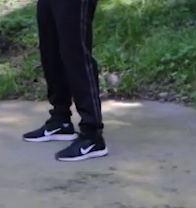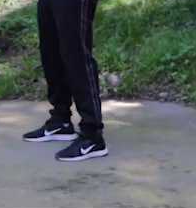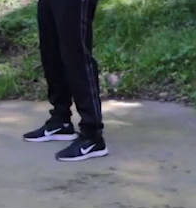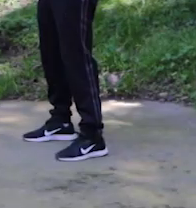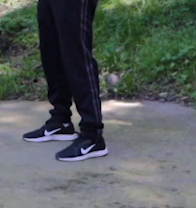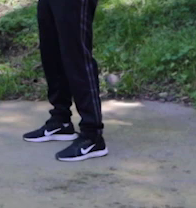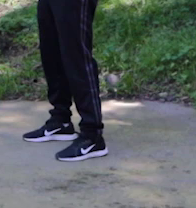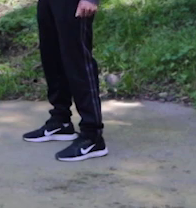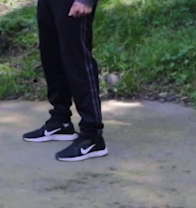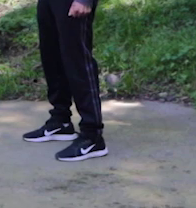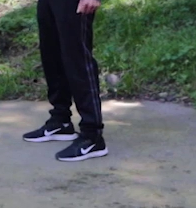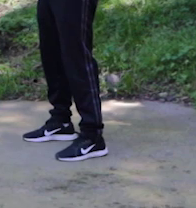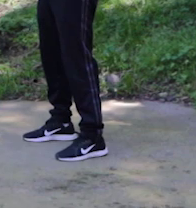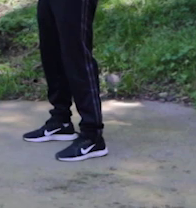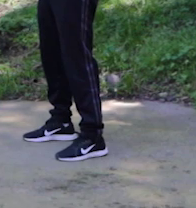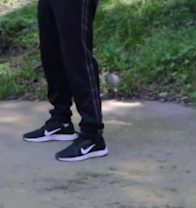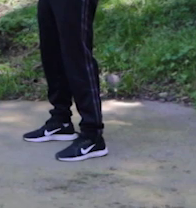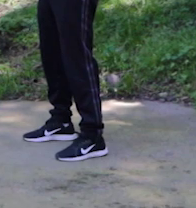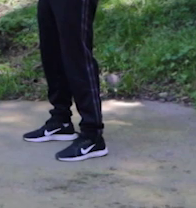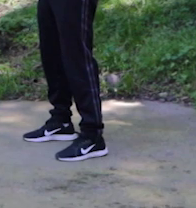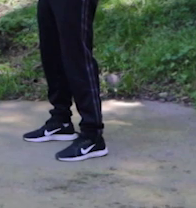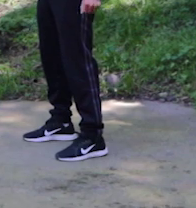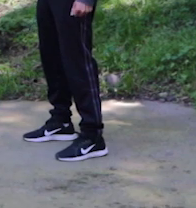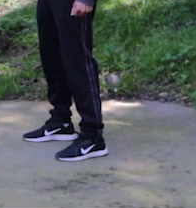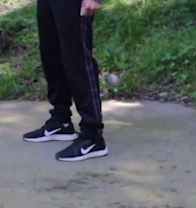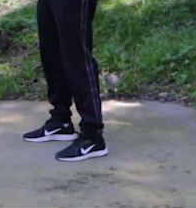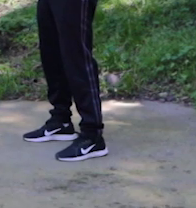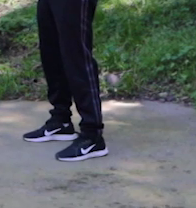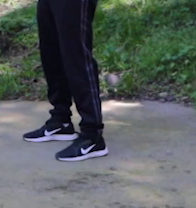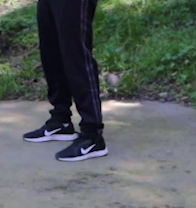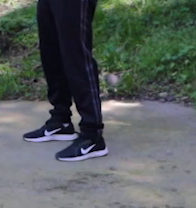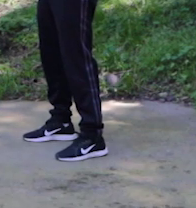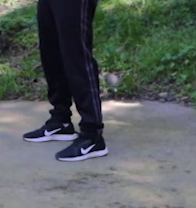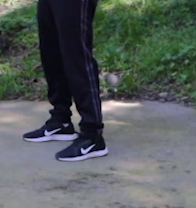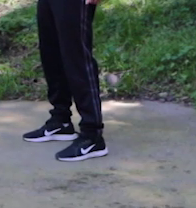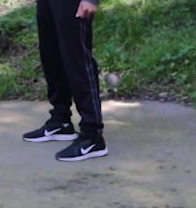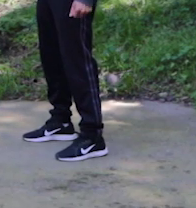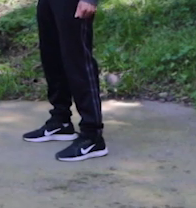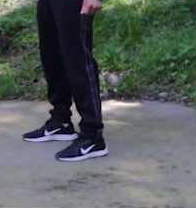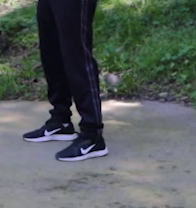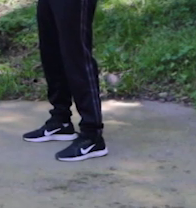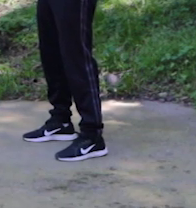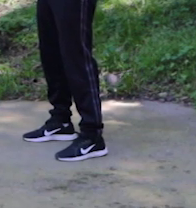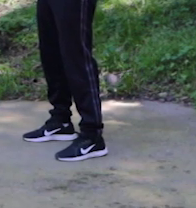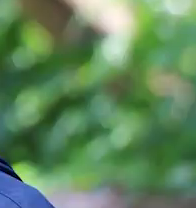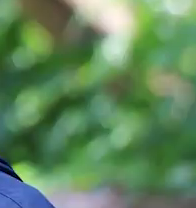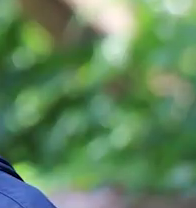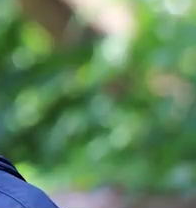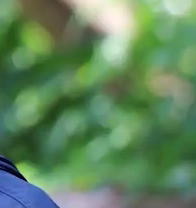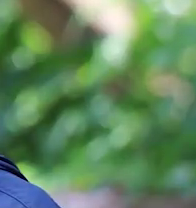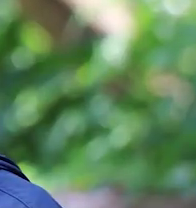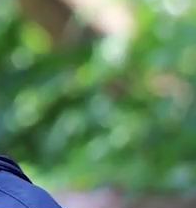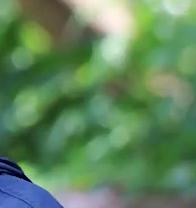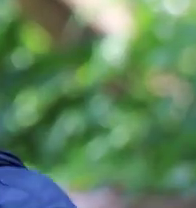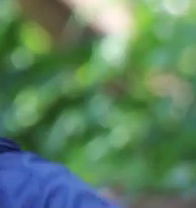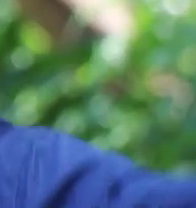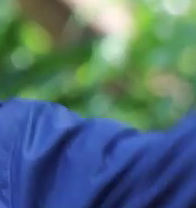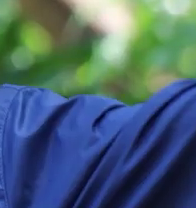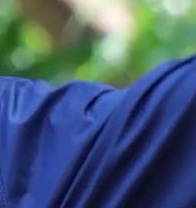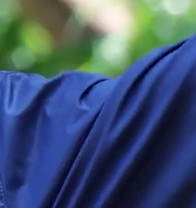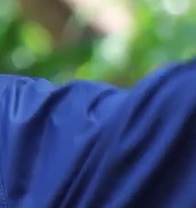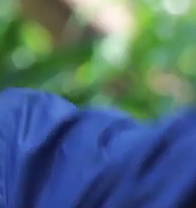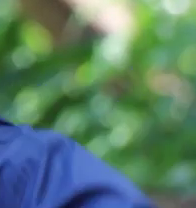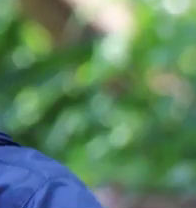exactamente ahí. Ahí, exacto, ahí, elevamos, bajamos, elevamos, bajamos. Abrir nuestros brazos